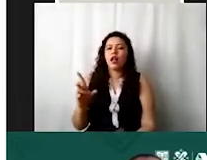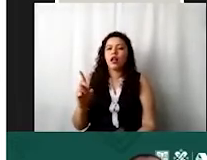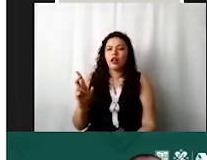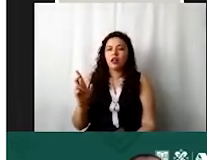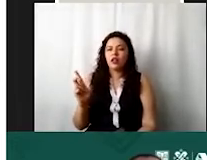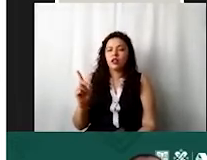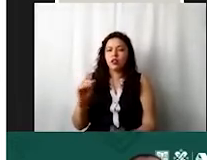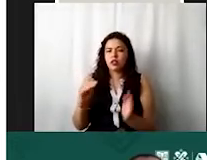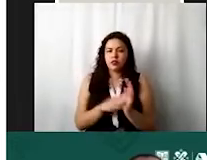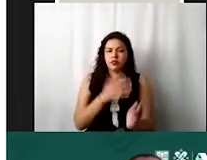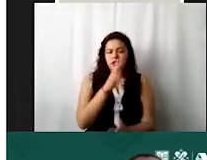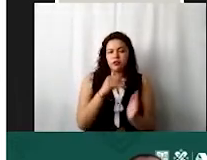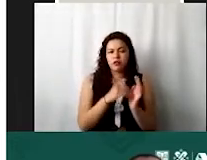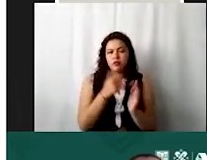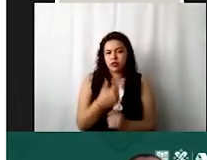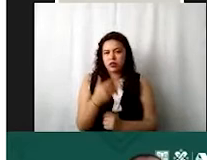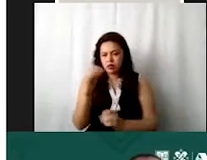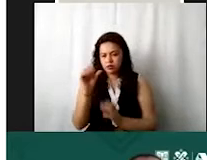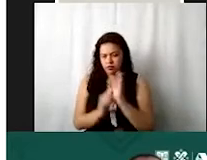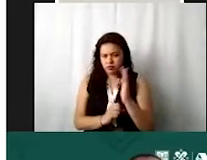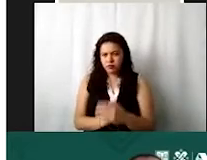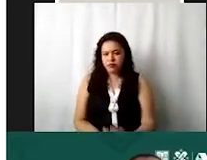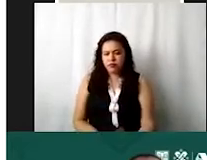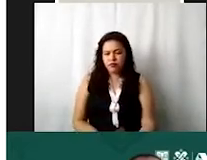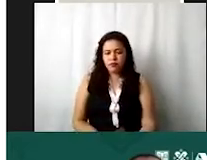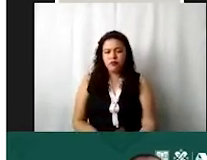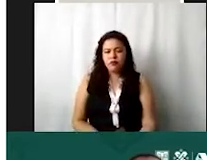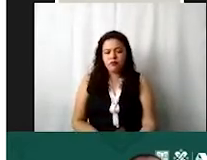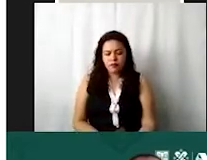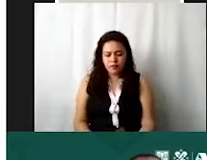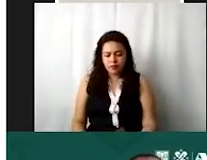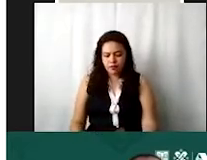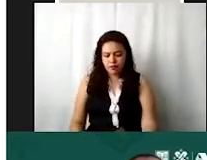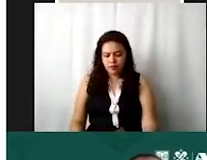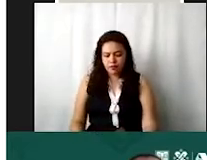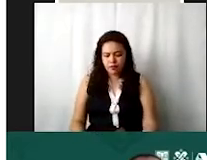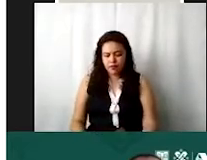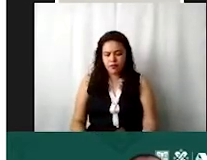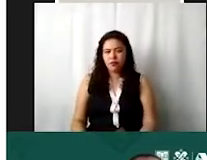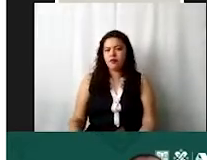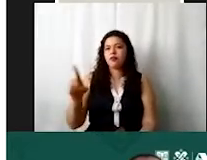poner los treinta mil aquí en este mes